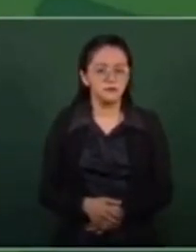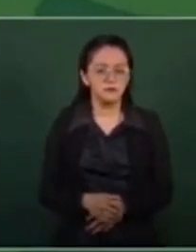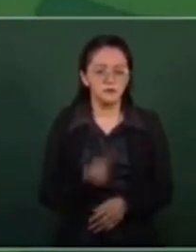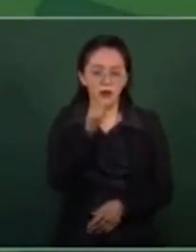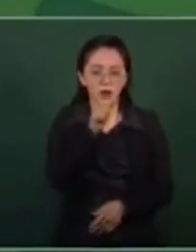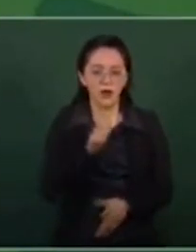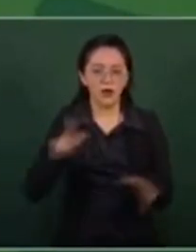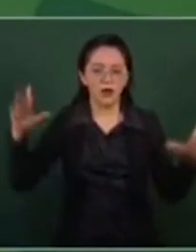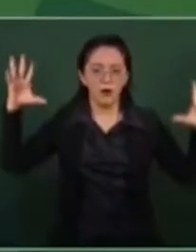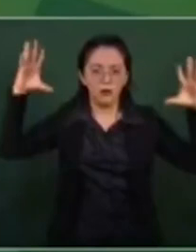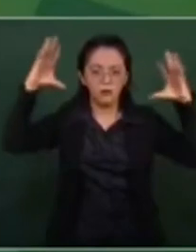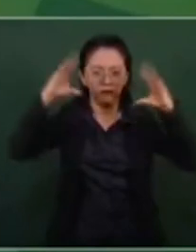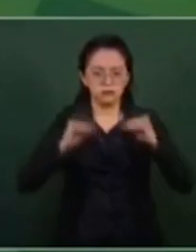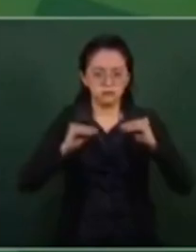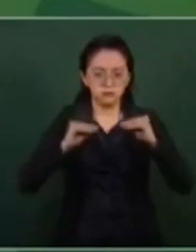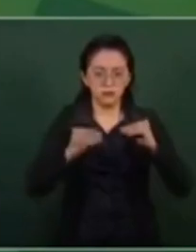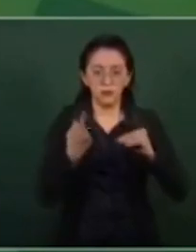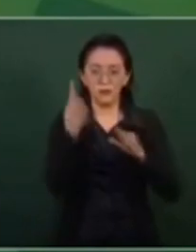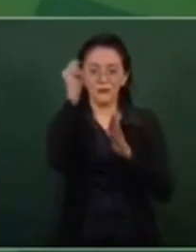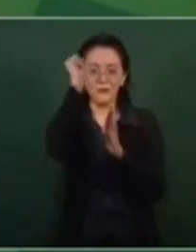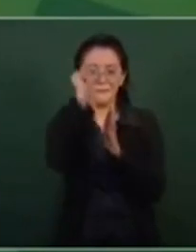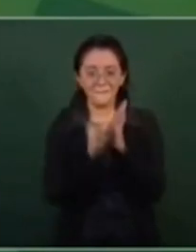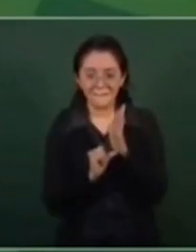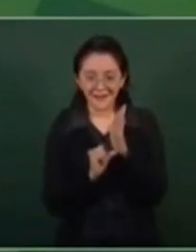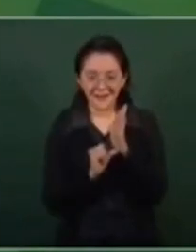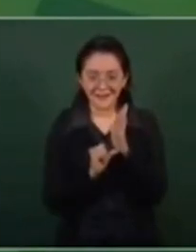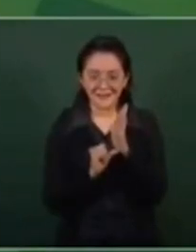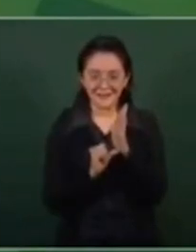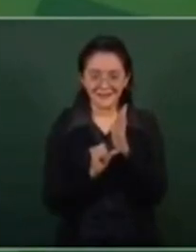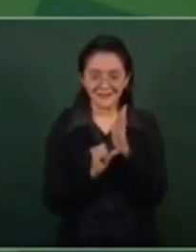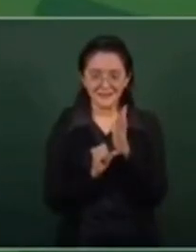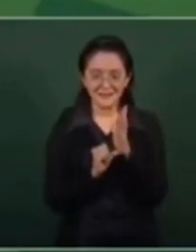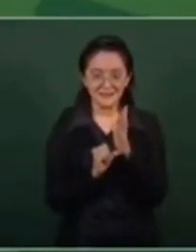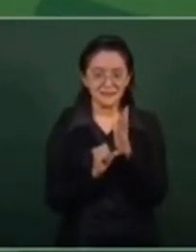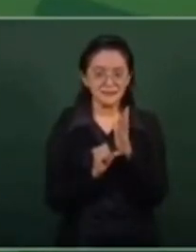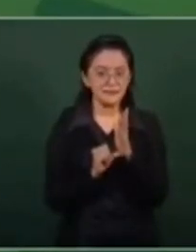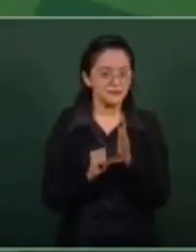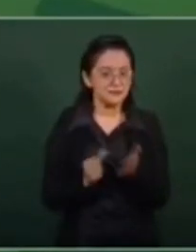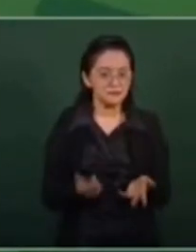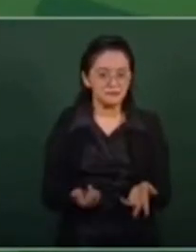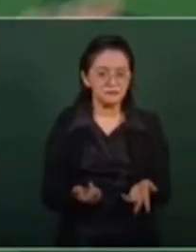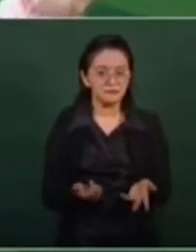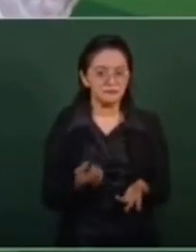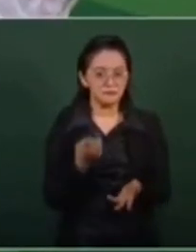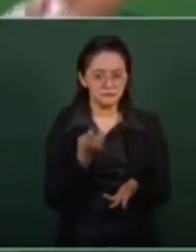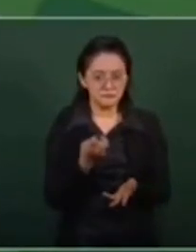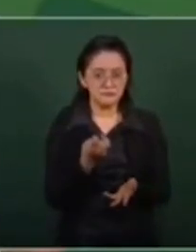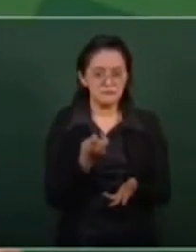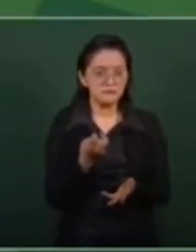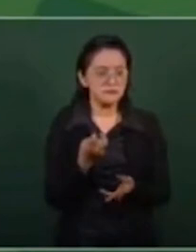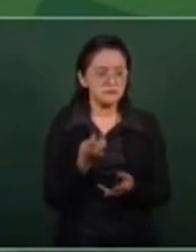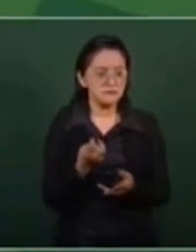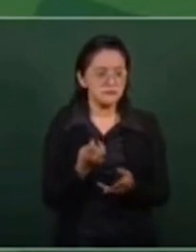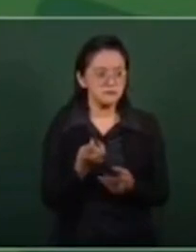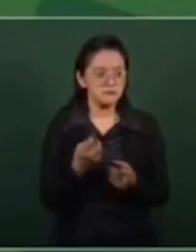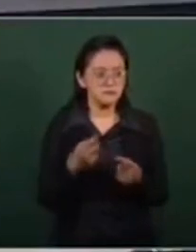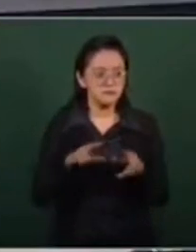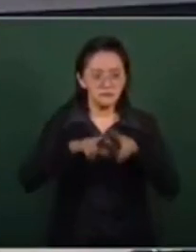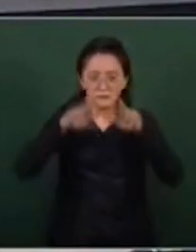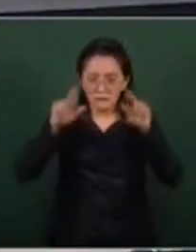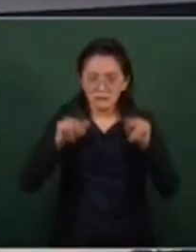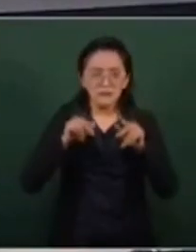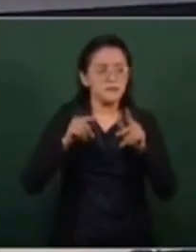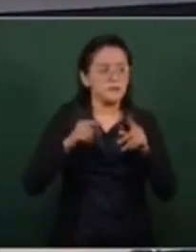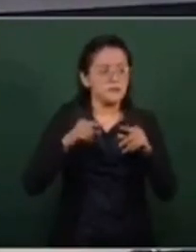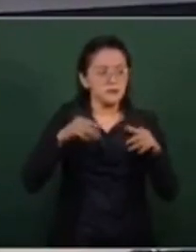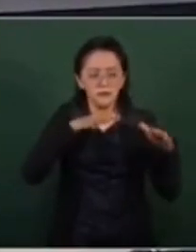de más de un mes por las heladas. Nos afectó también a nosotros en